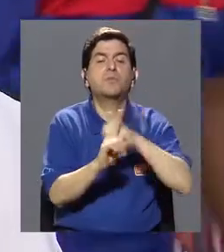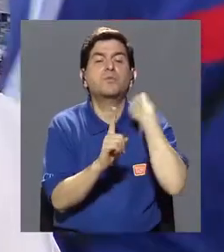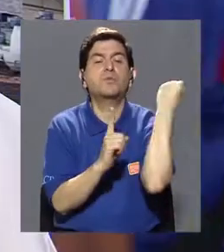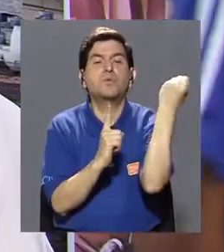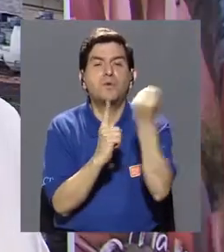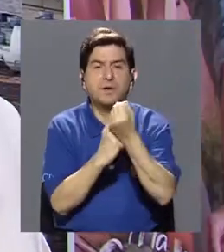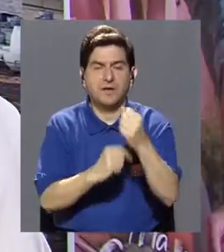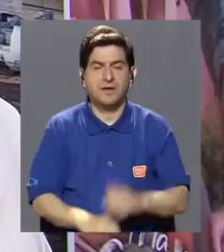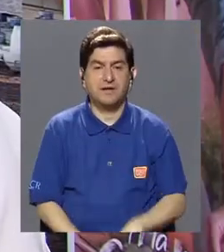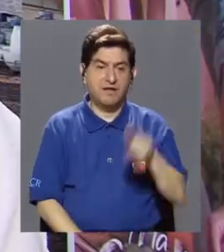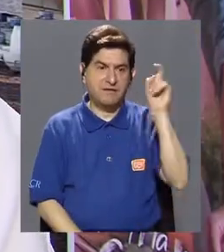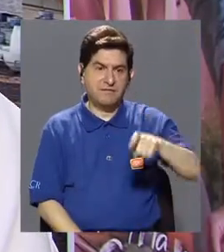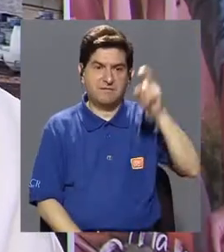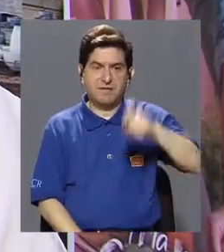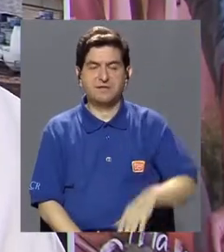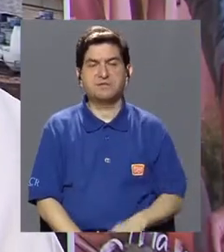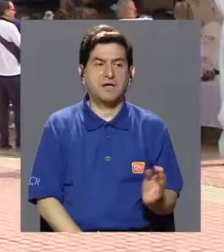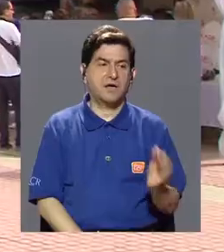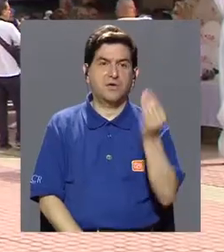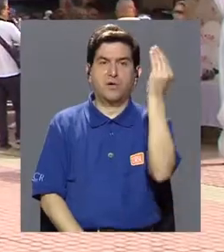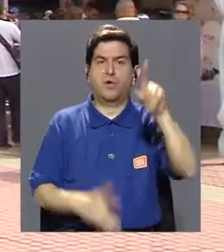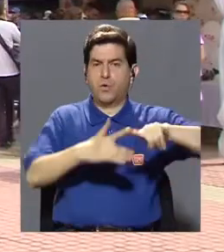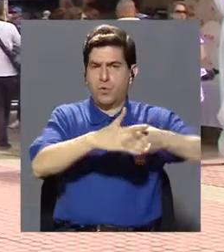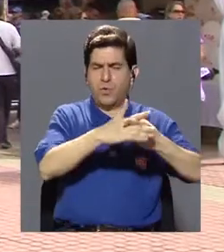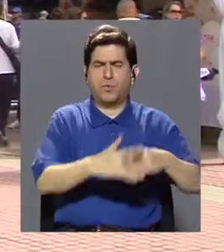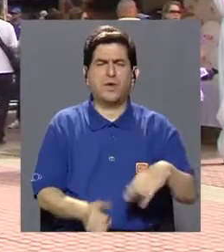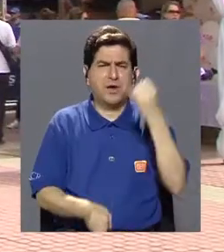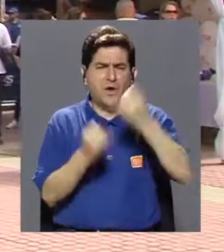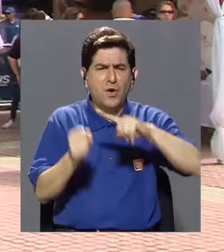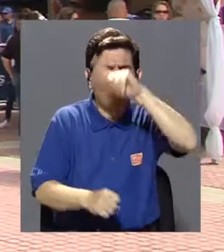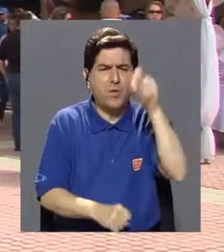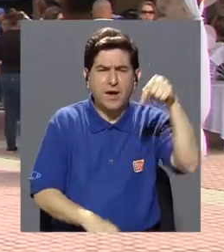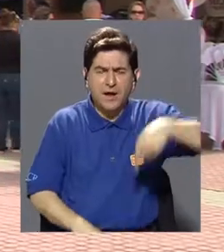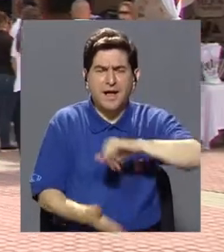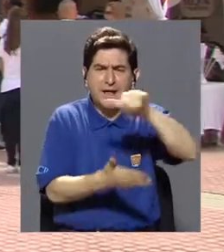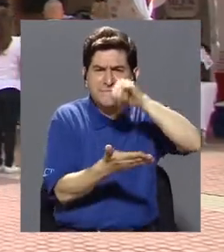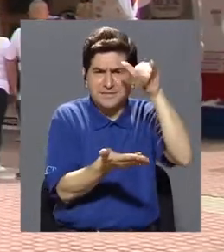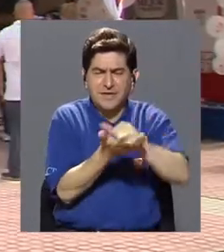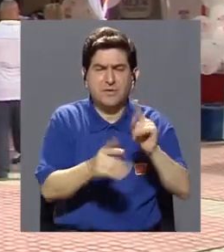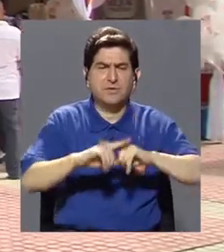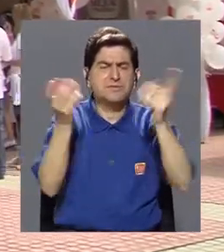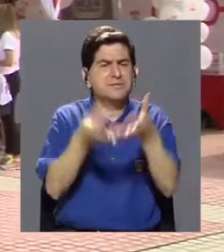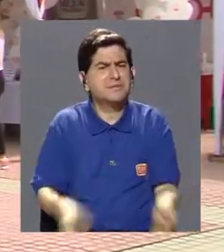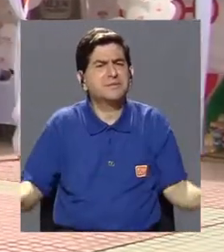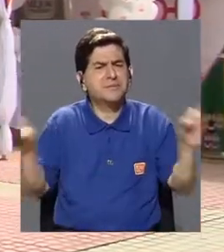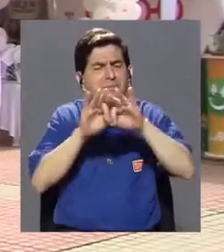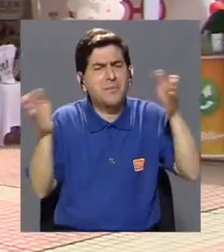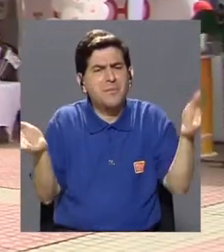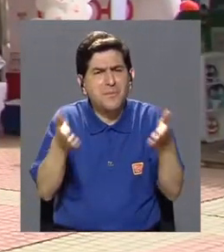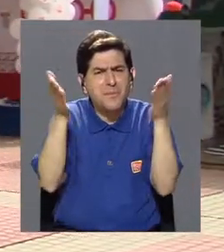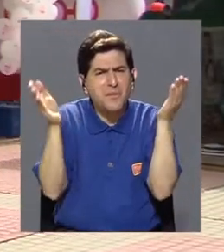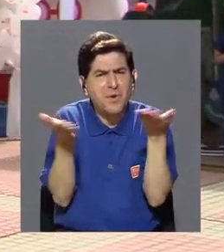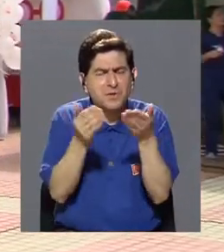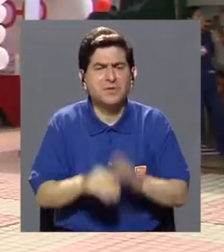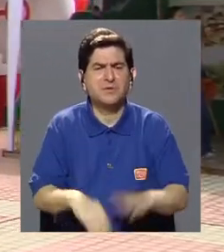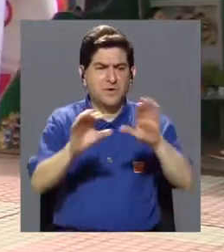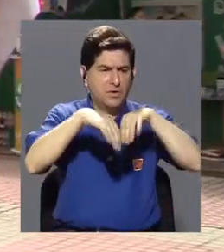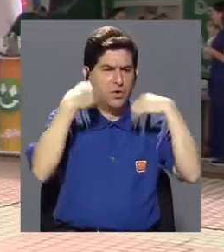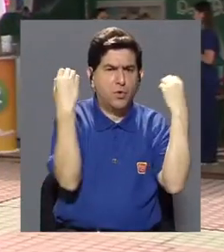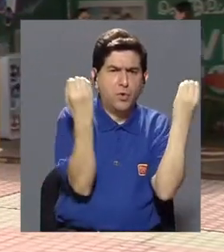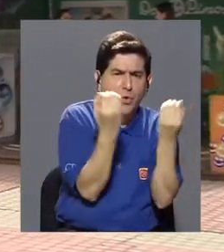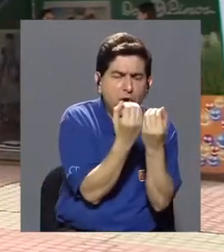condiciones hay que hacerlo desde joven. Última pregunta, hoy estamos acá en San José, pero si sería importante motivar a las